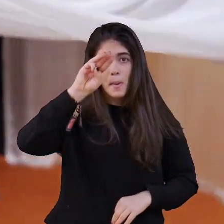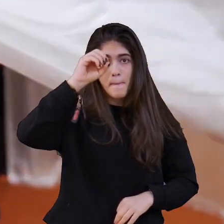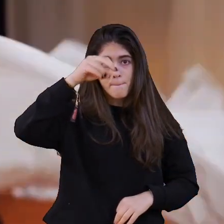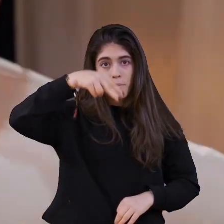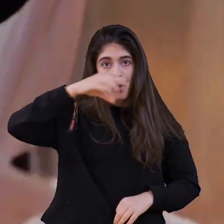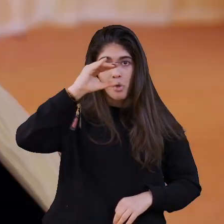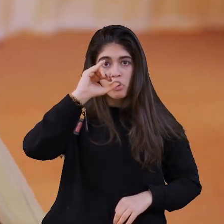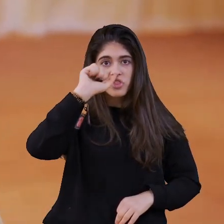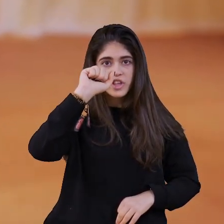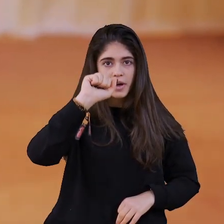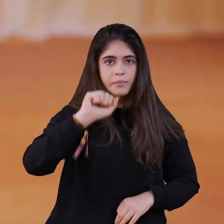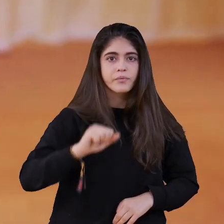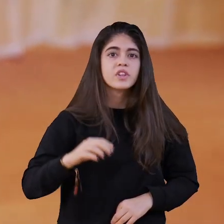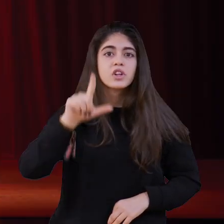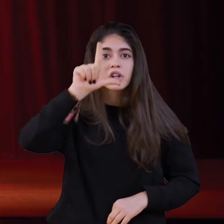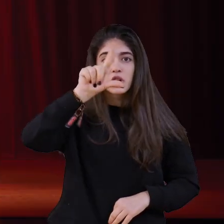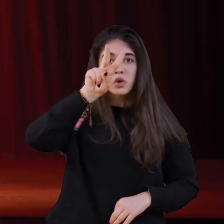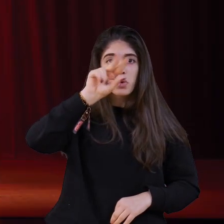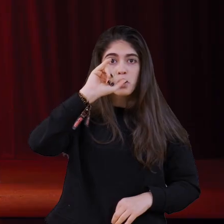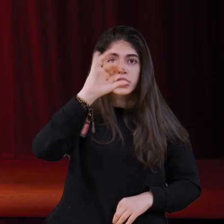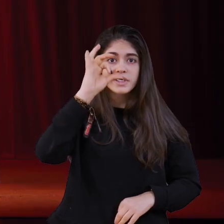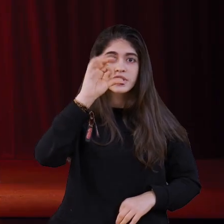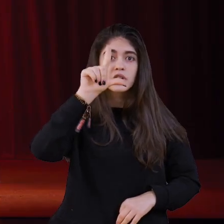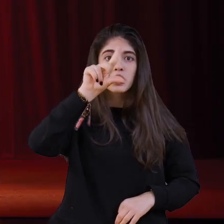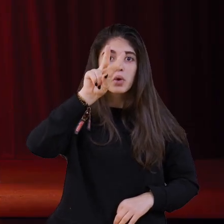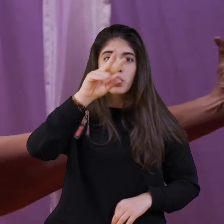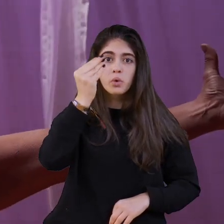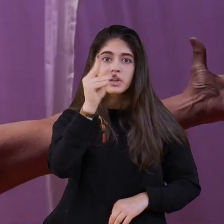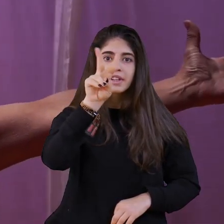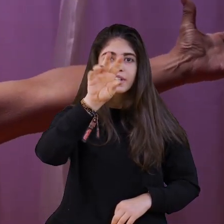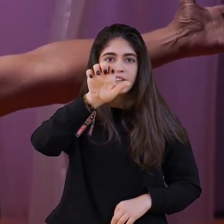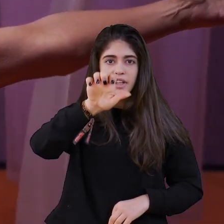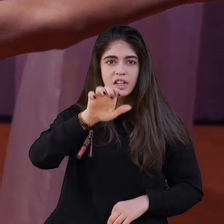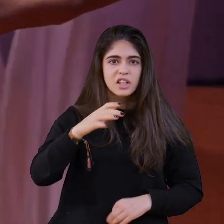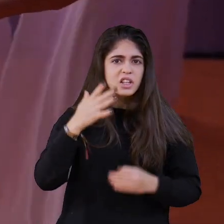Luque, inspirada en la casa de Bernarda Alba, de Federico García Lorca.